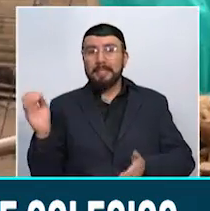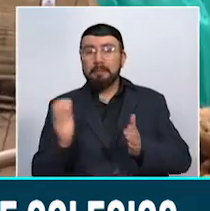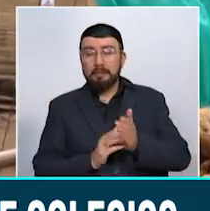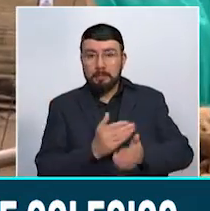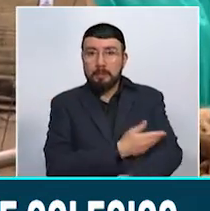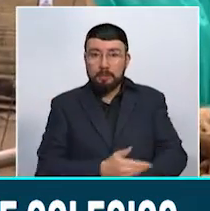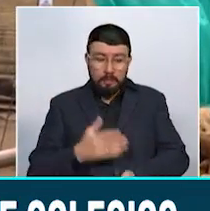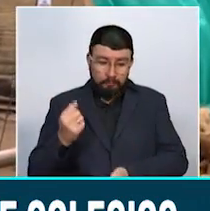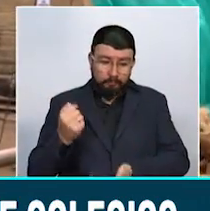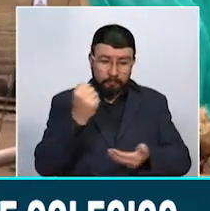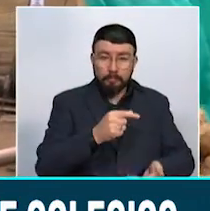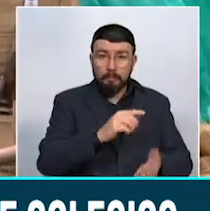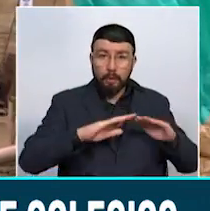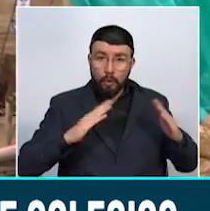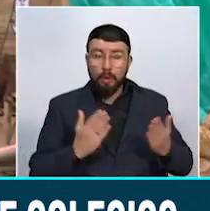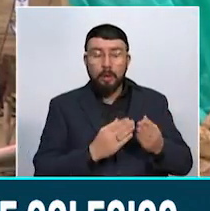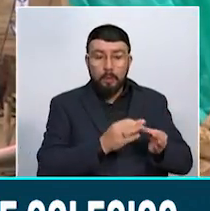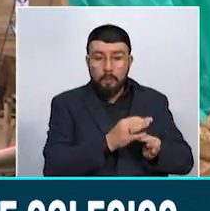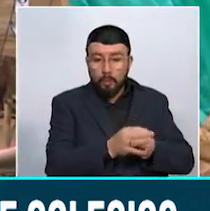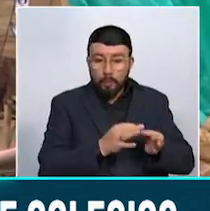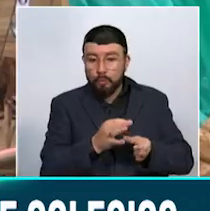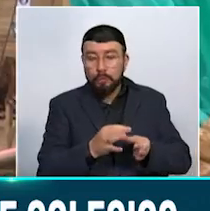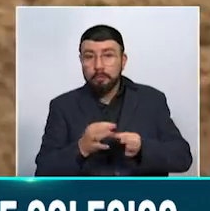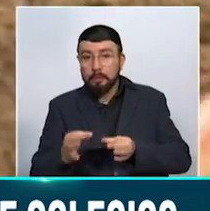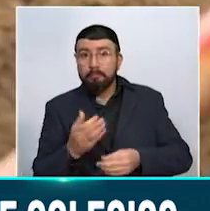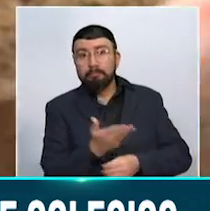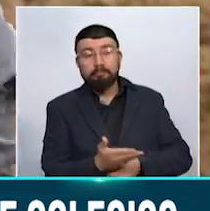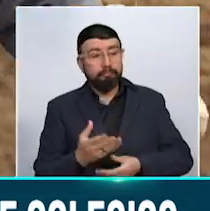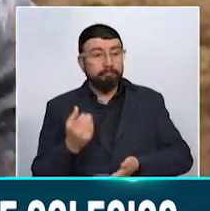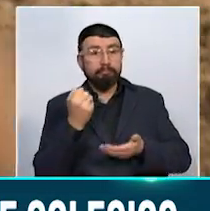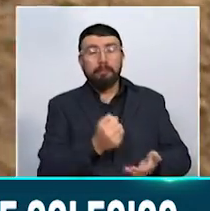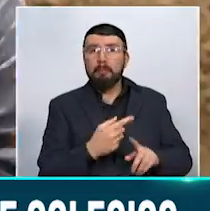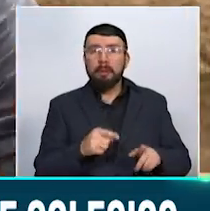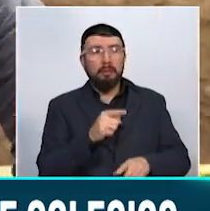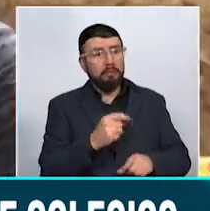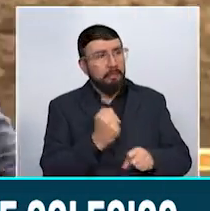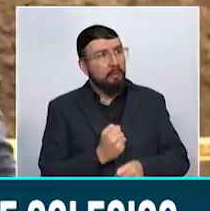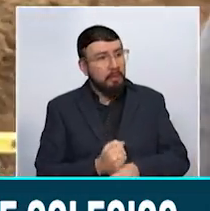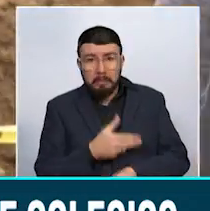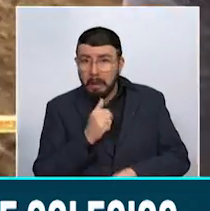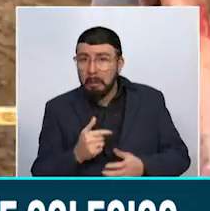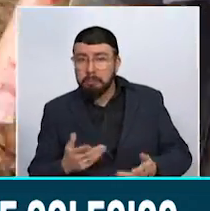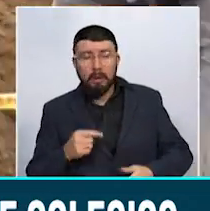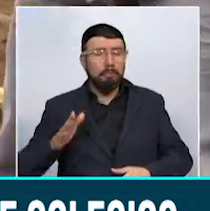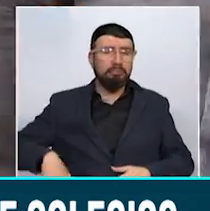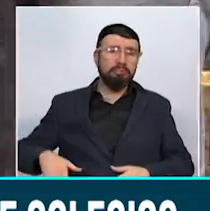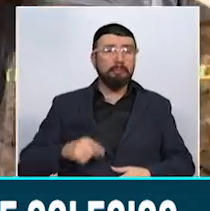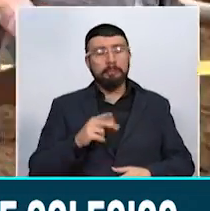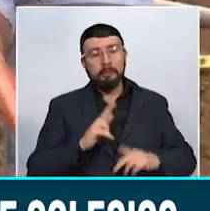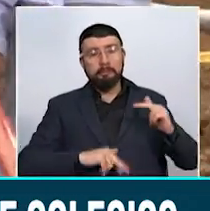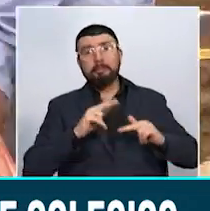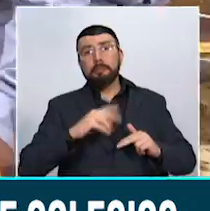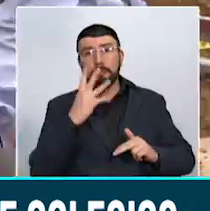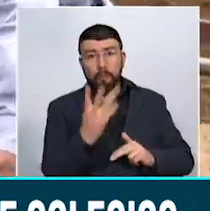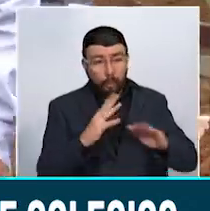la infraestructura de los colegios de los municipios no certificados. Sin embargo, dicha labor se ha visto empañada por el retraso en la construcción de cuatro